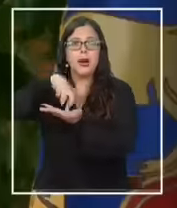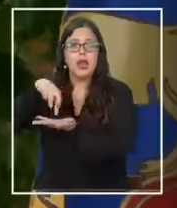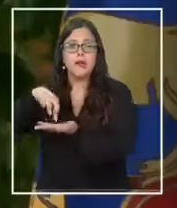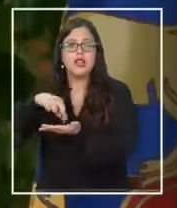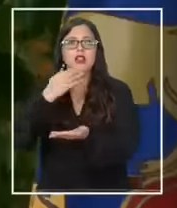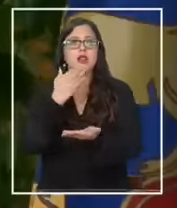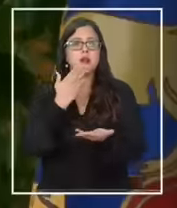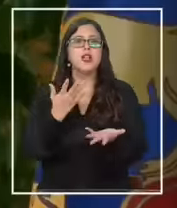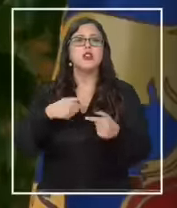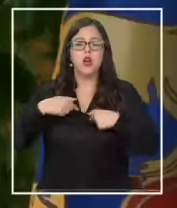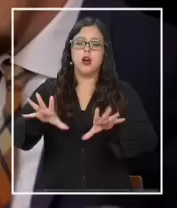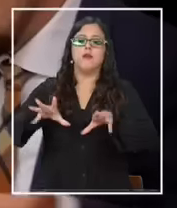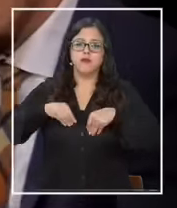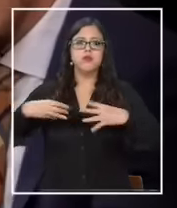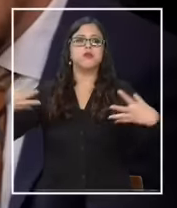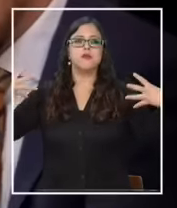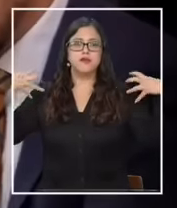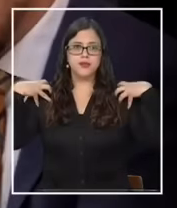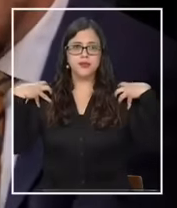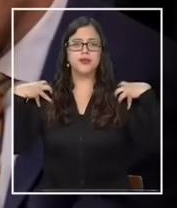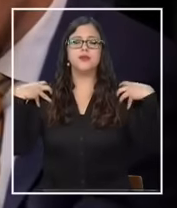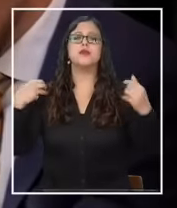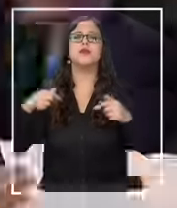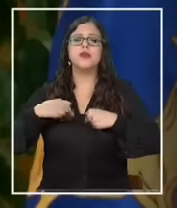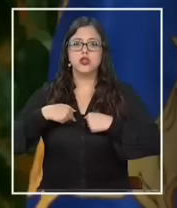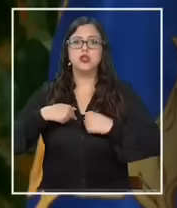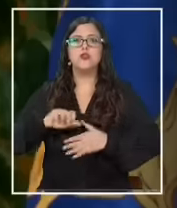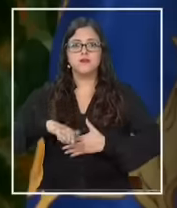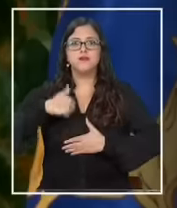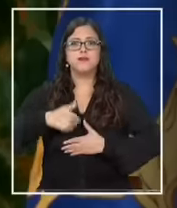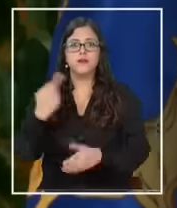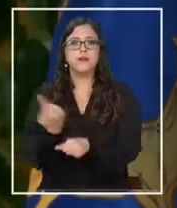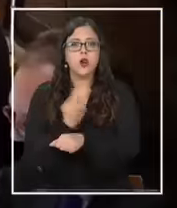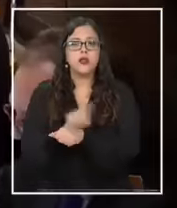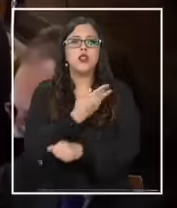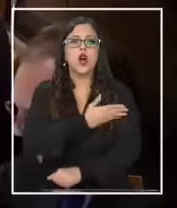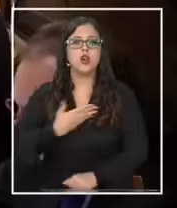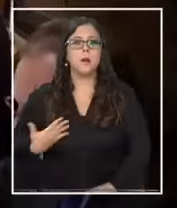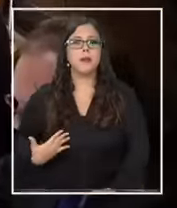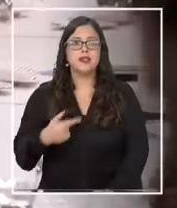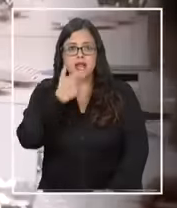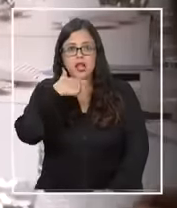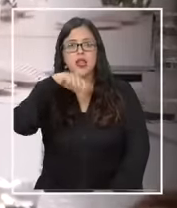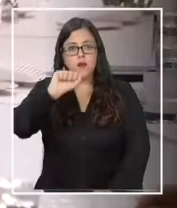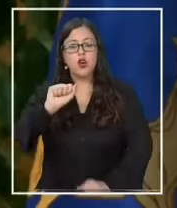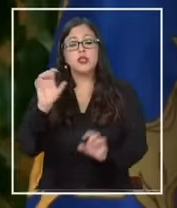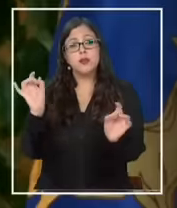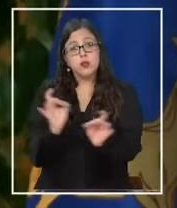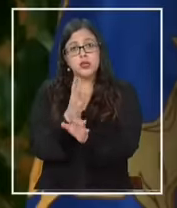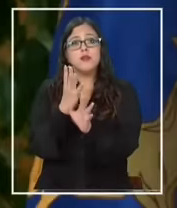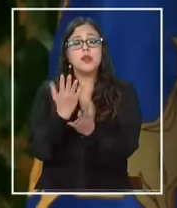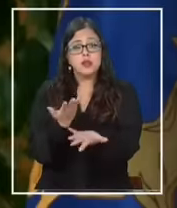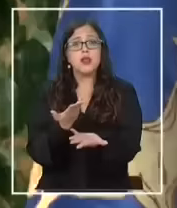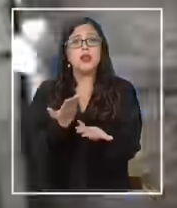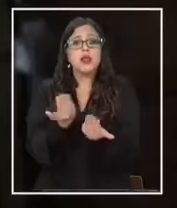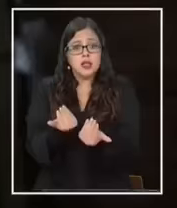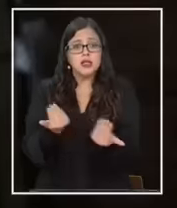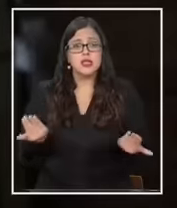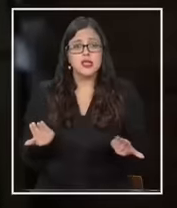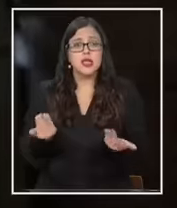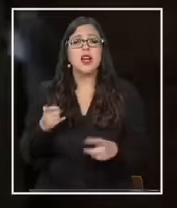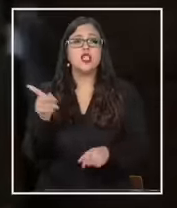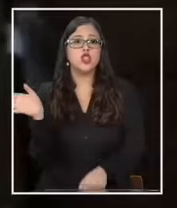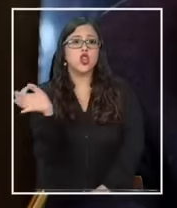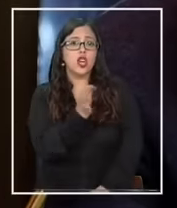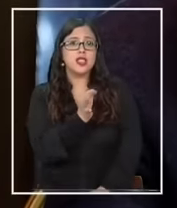asumo esta responsabilidad y estoy disponible a conversar con el presidente si así lo estima conveniente por último señala